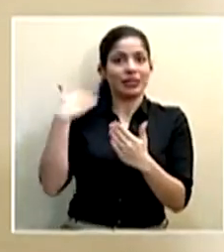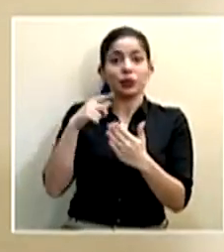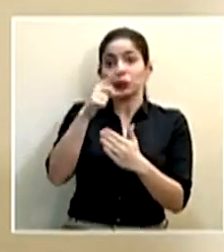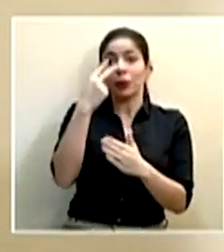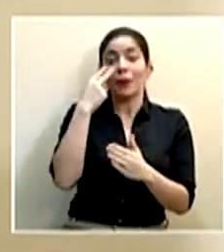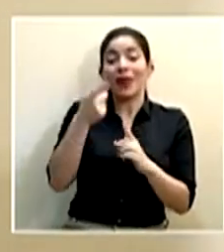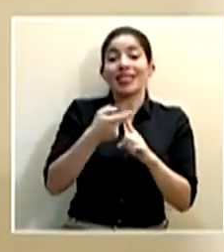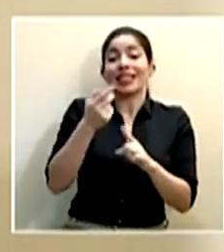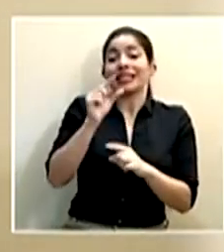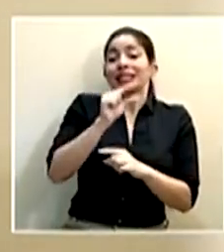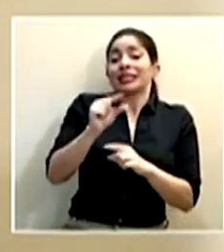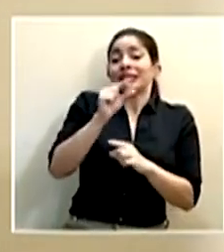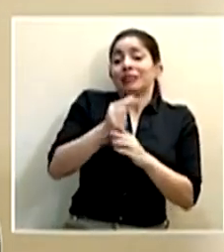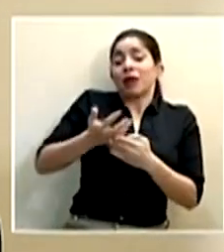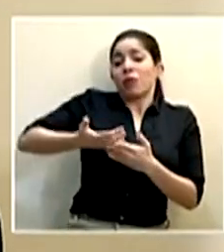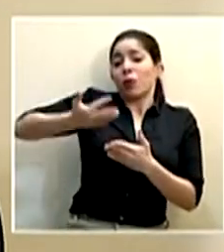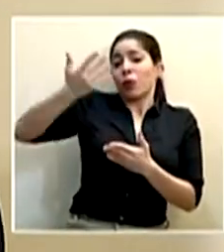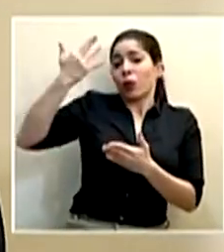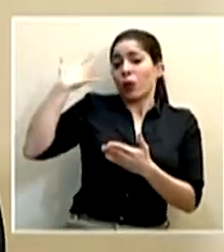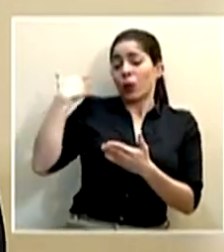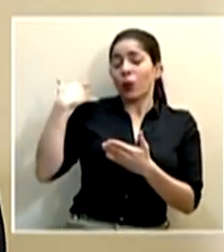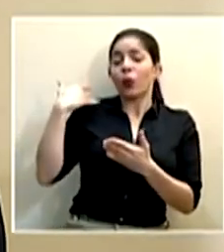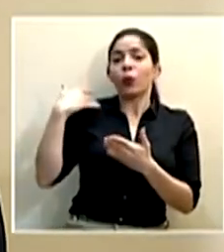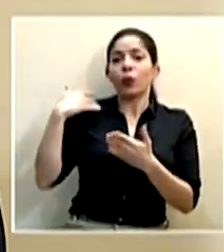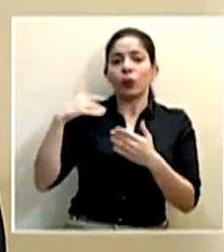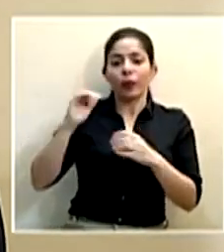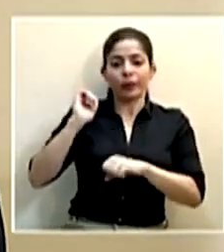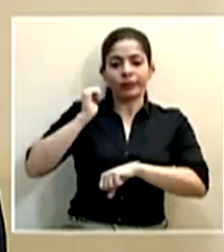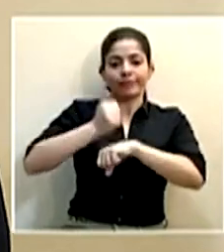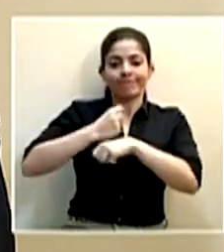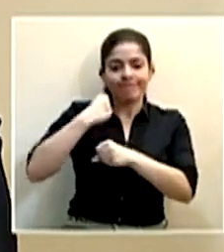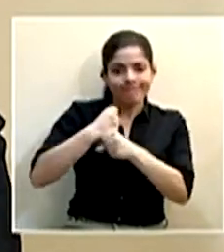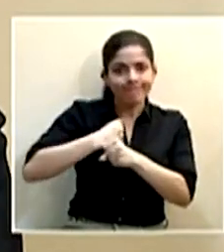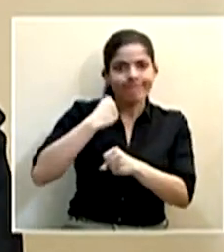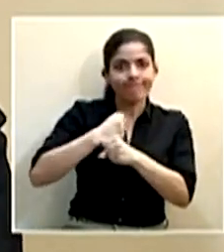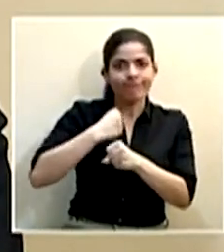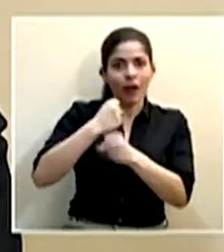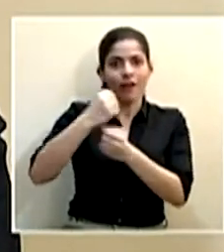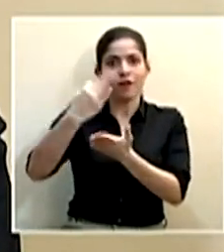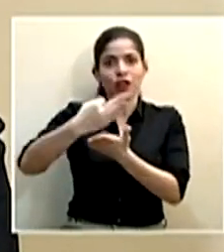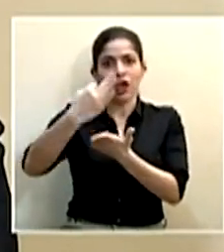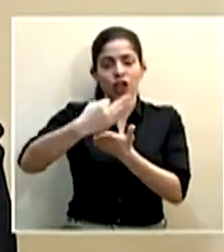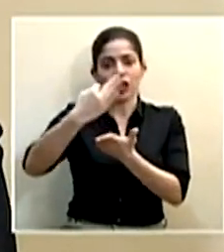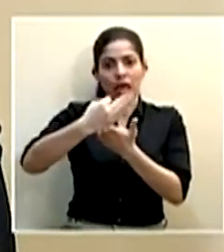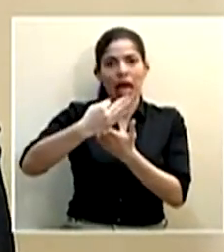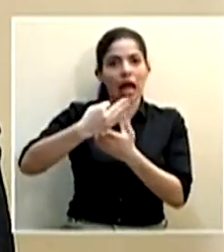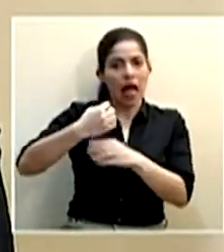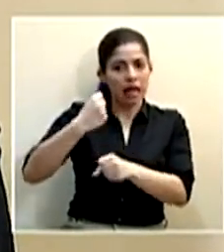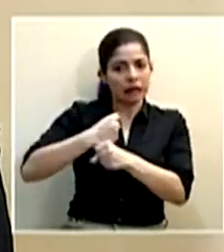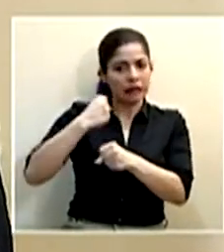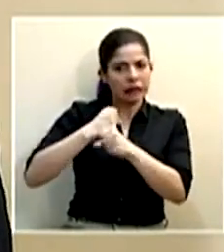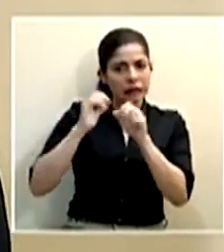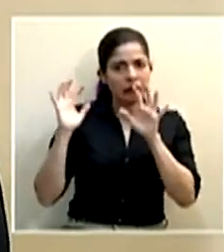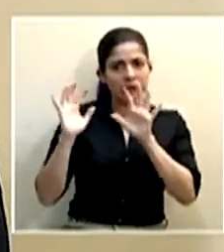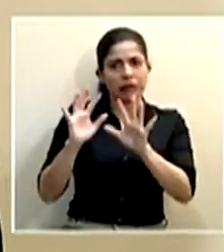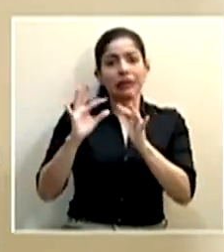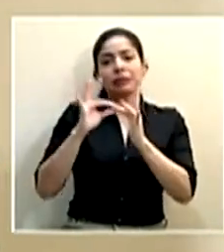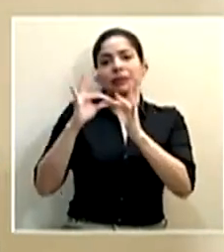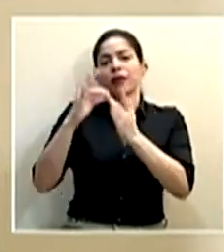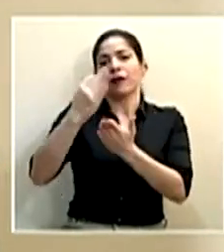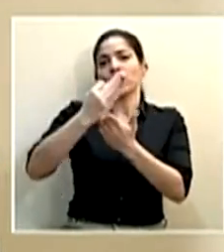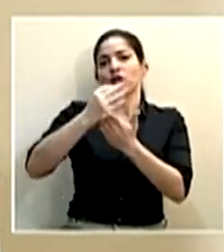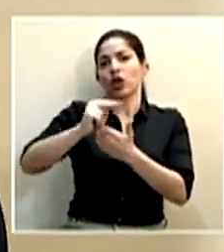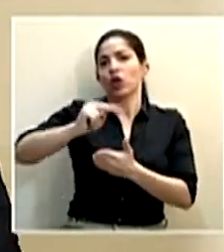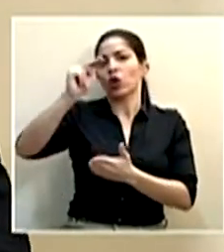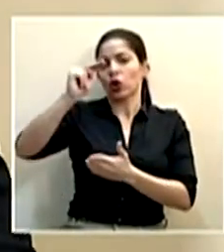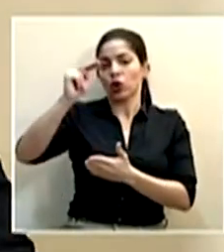que desde semanas atrás se lleva adelante un operativo en las fronteras del país y particularmente en la frontera norte. Entonces